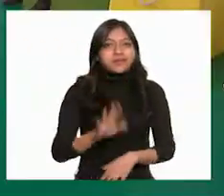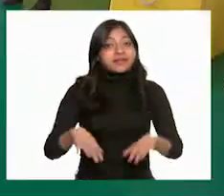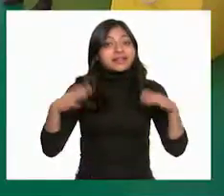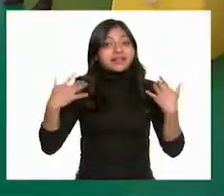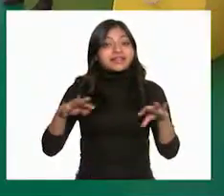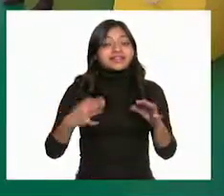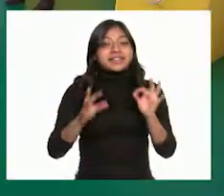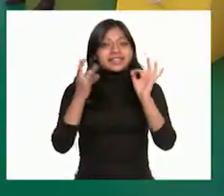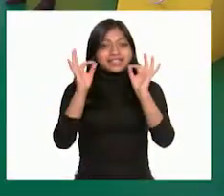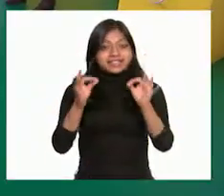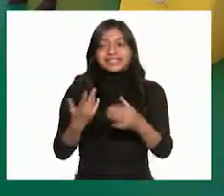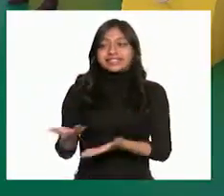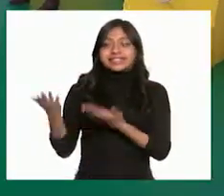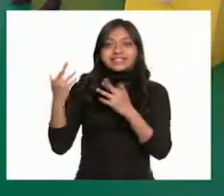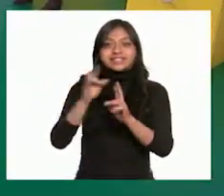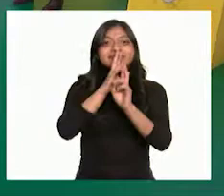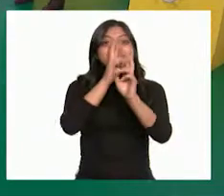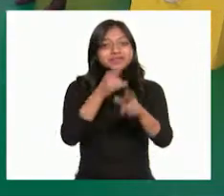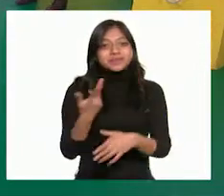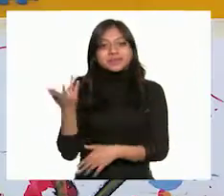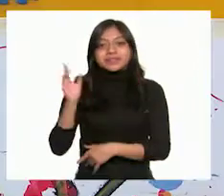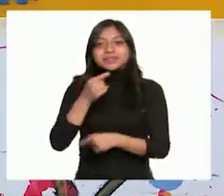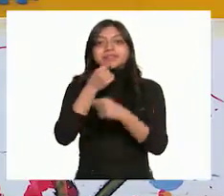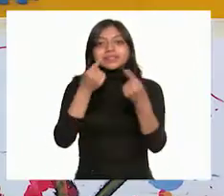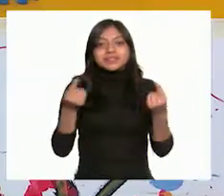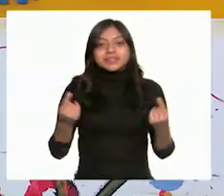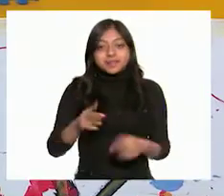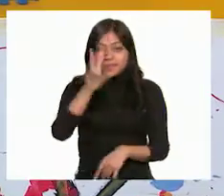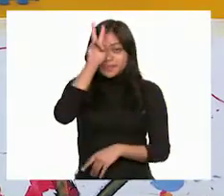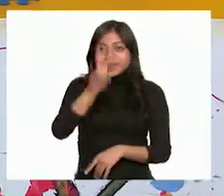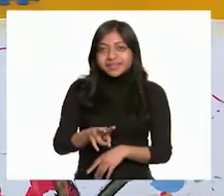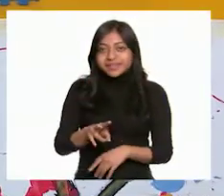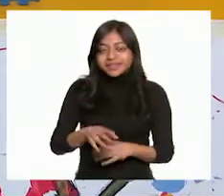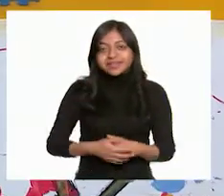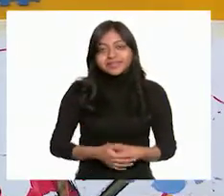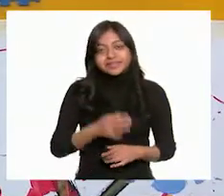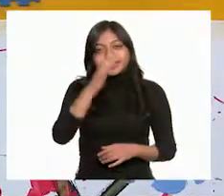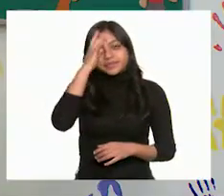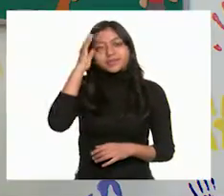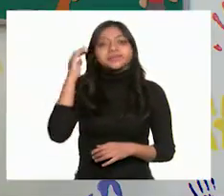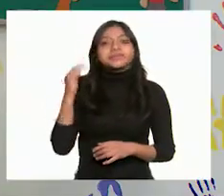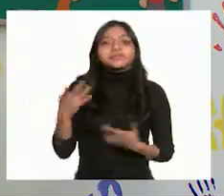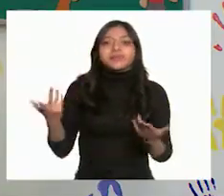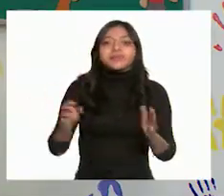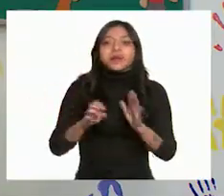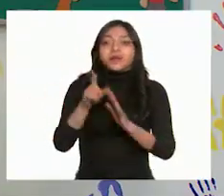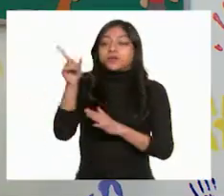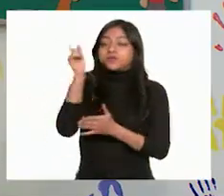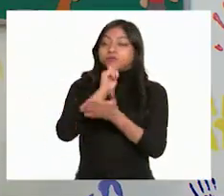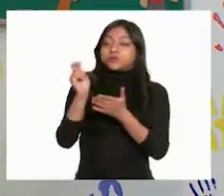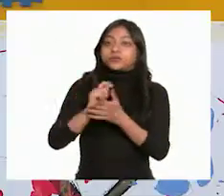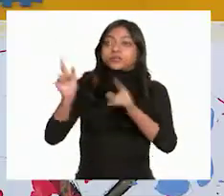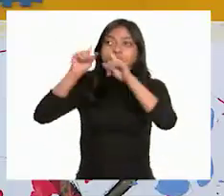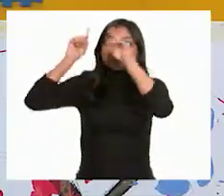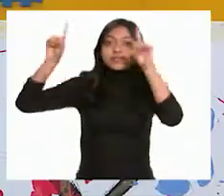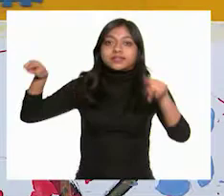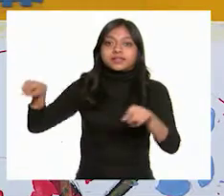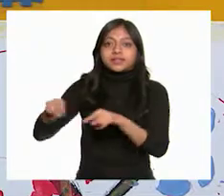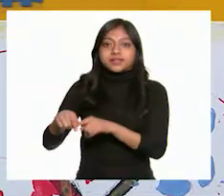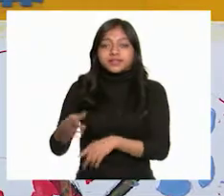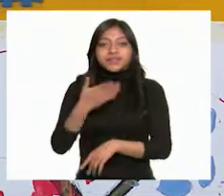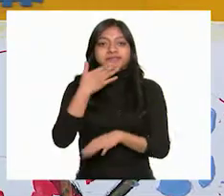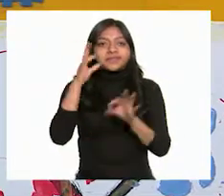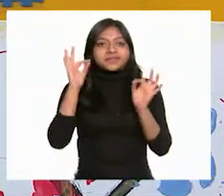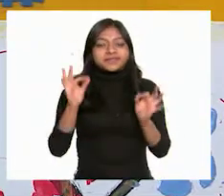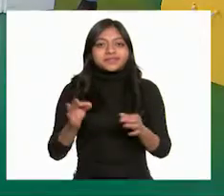excelentes respuestas de las niñas y los niños, ¿verdad maestra? Y si las escribimos en el pizarrón. Muy